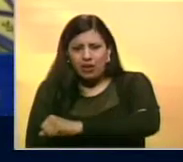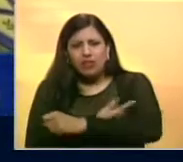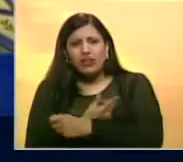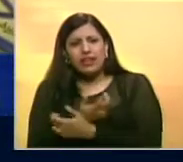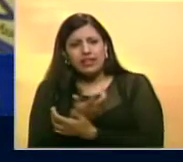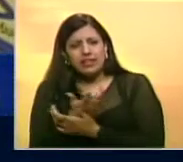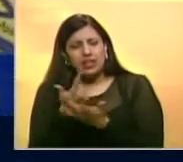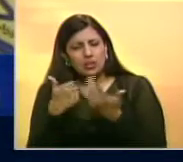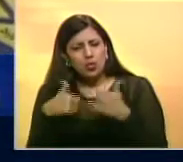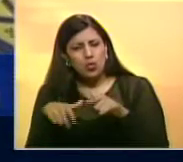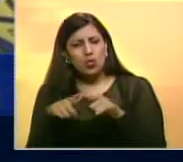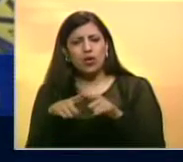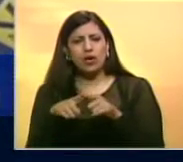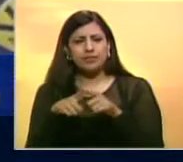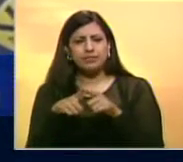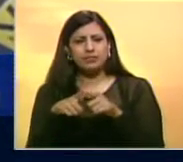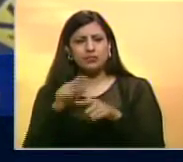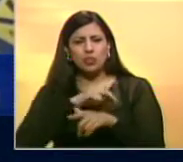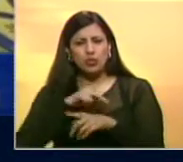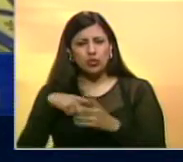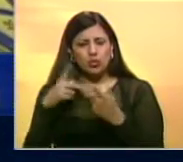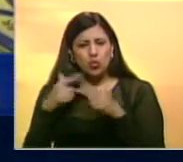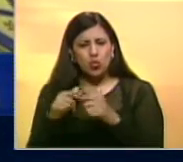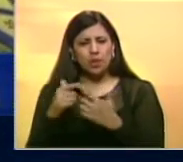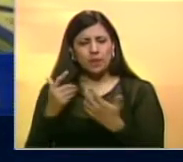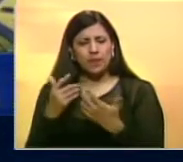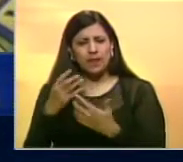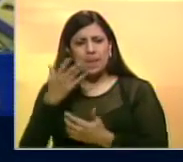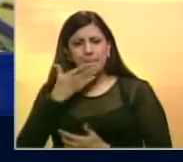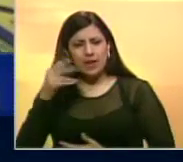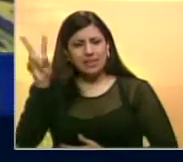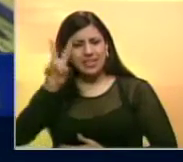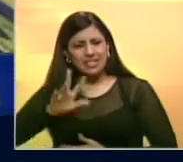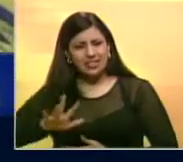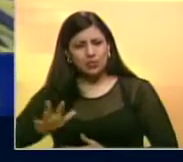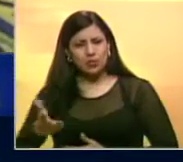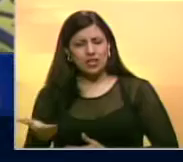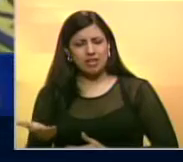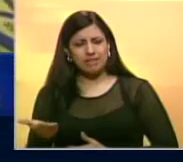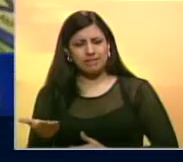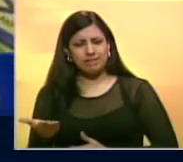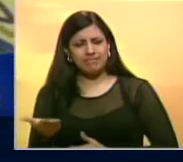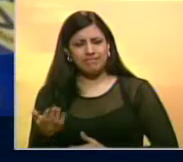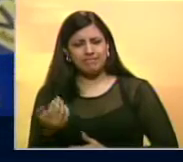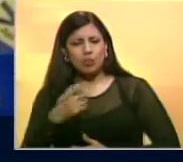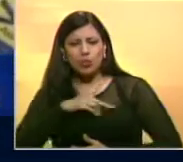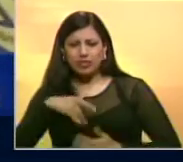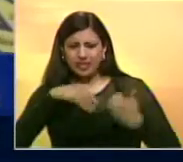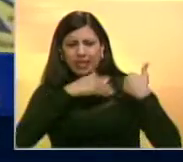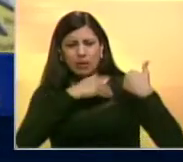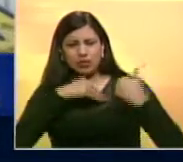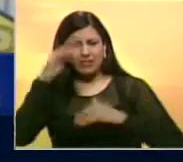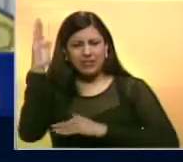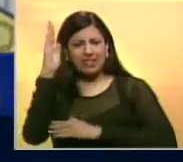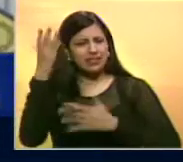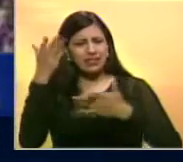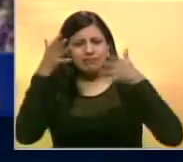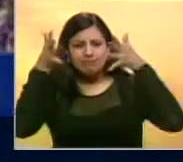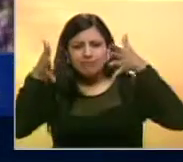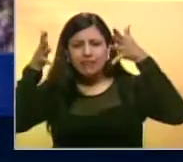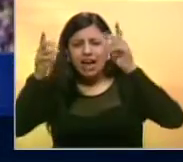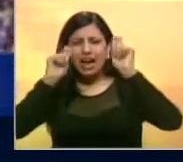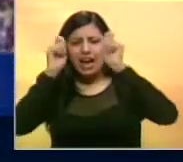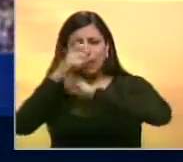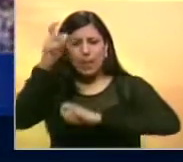en nuestra arquidiócesis y en nuestra Venezuela, que nuestro papel como iglesia es evangelizar.